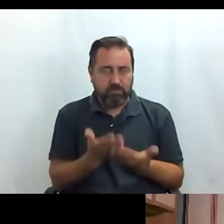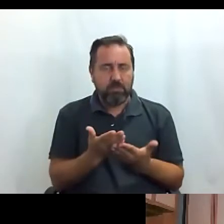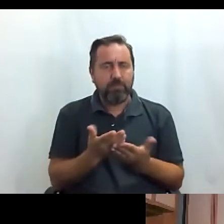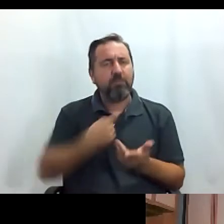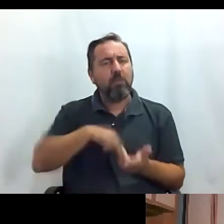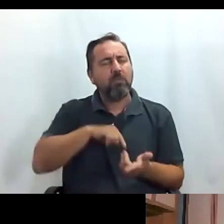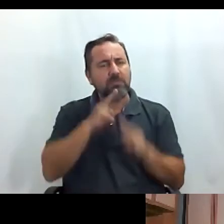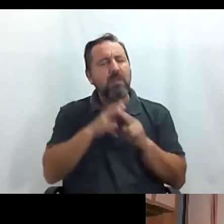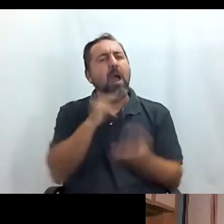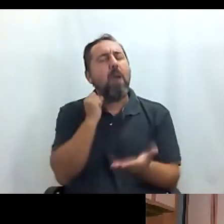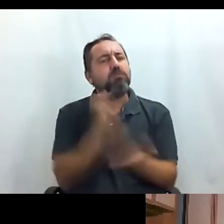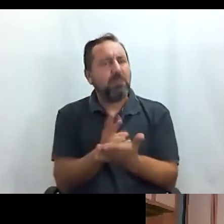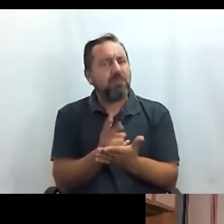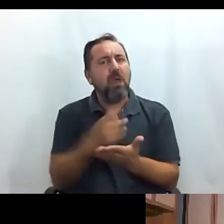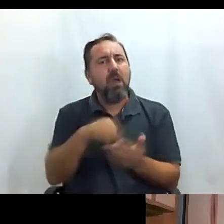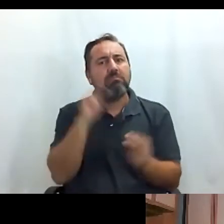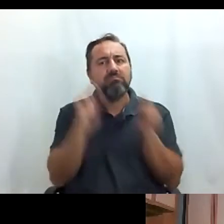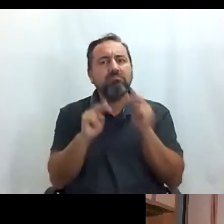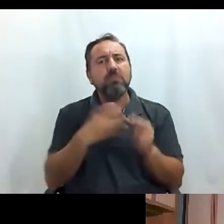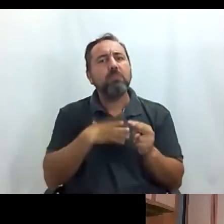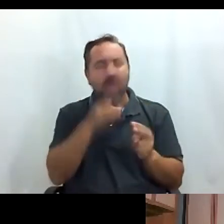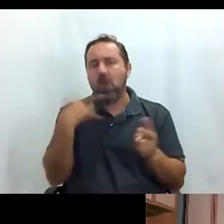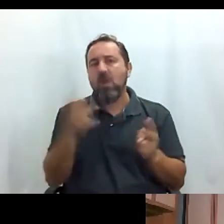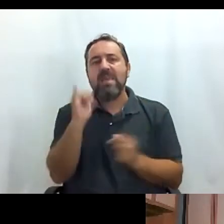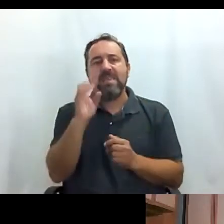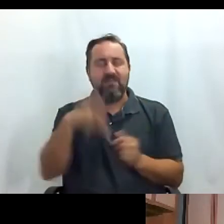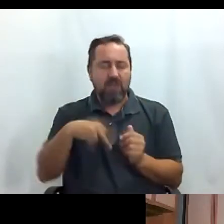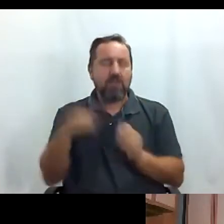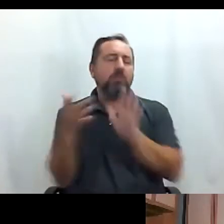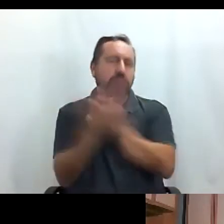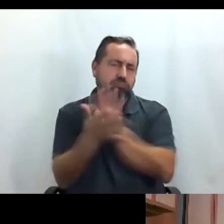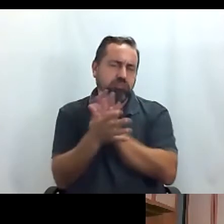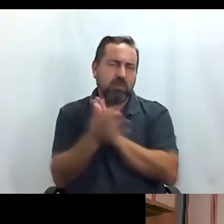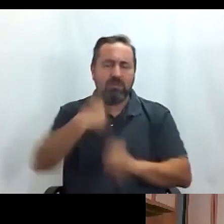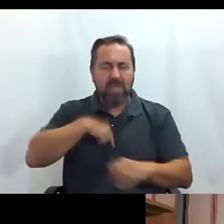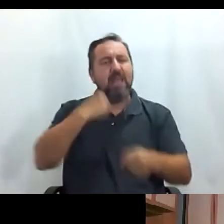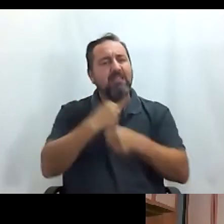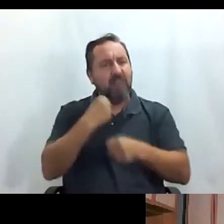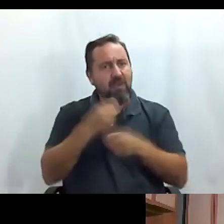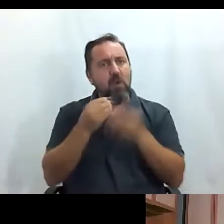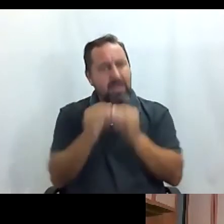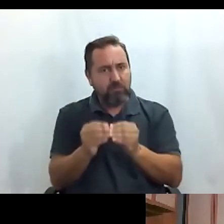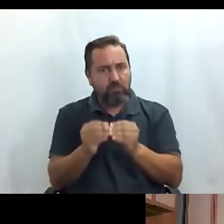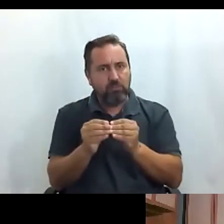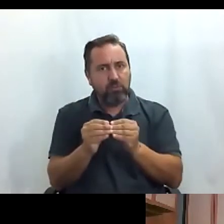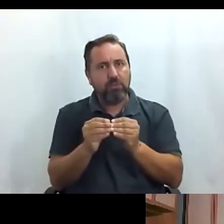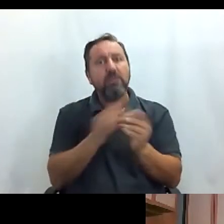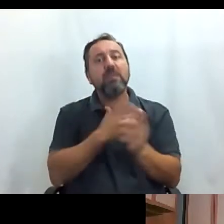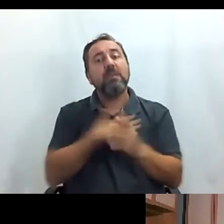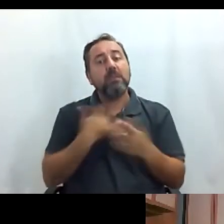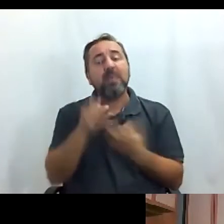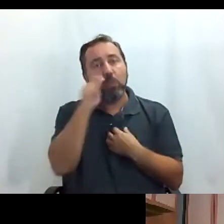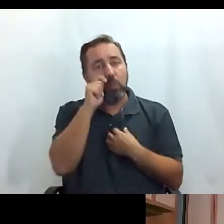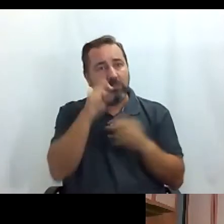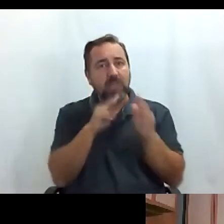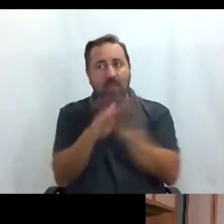la podéis ver y ahora os va a explicar Iván porque tenemos un trabajo hecho para que enseguida que el turismo sea